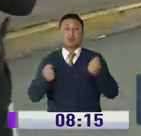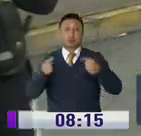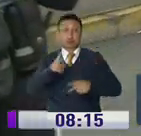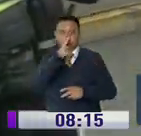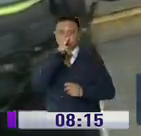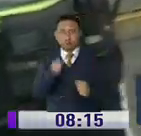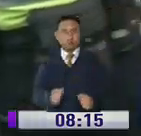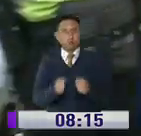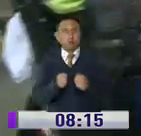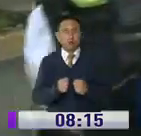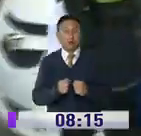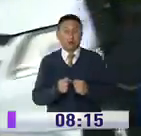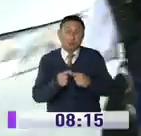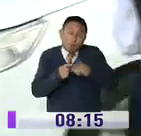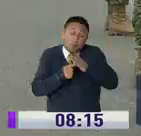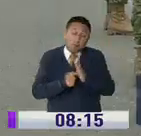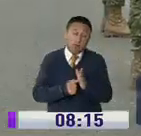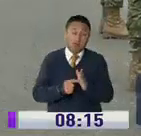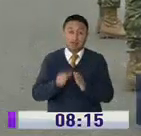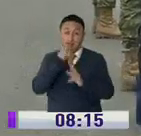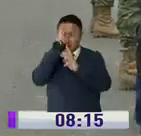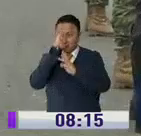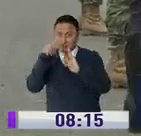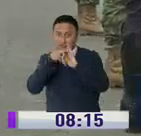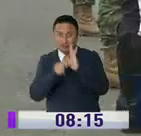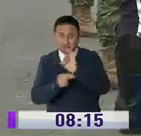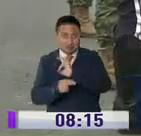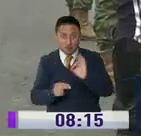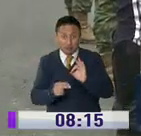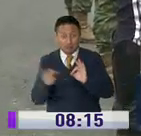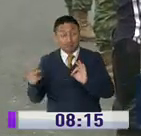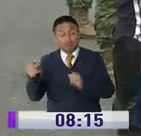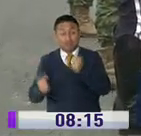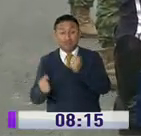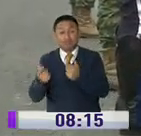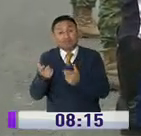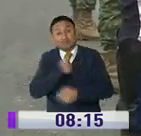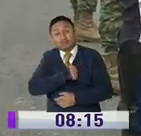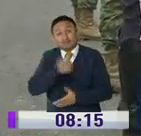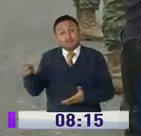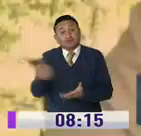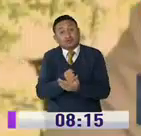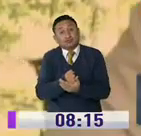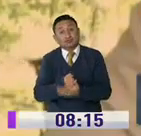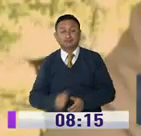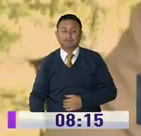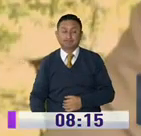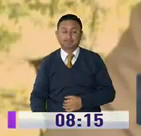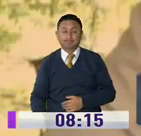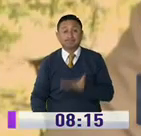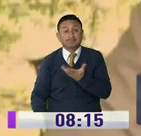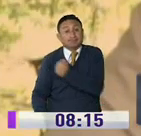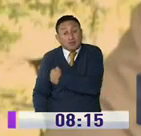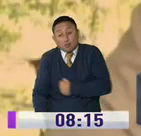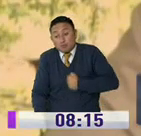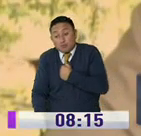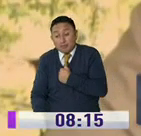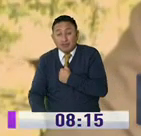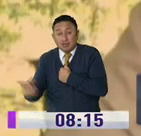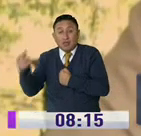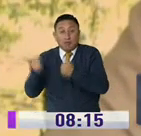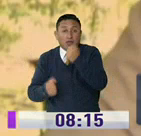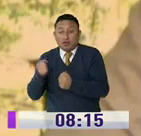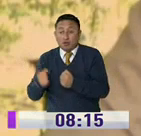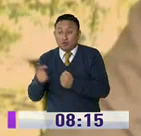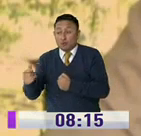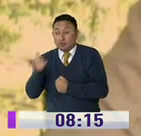estrictos y en el caso de que no cumplan con las disposiciones, los vehículos serán retenidos. Lamentablemente, si tenemos que llevarnos